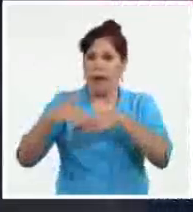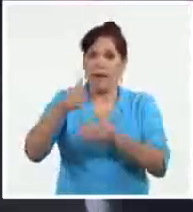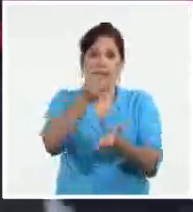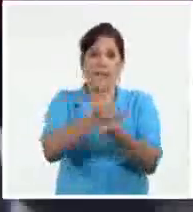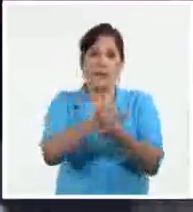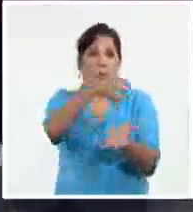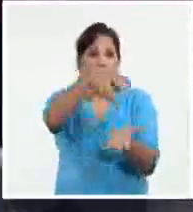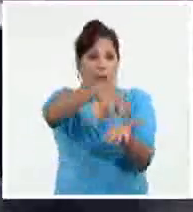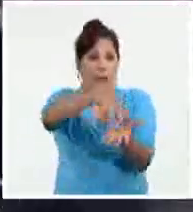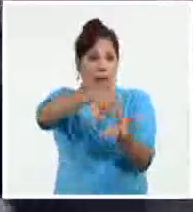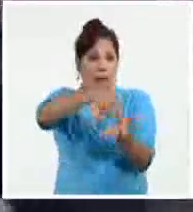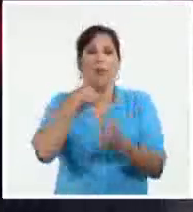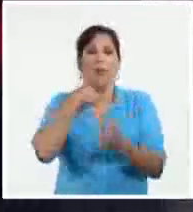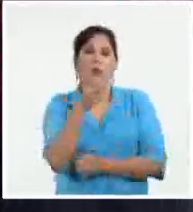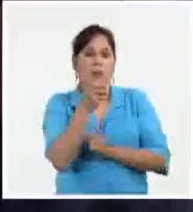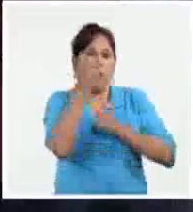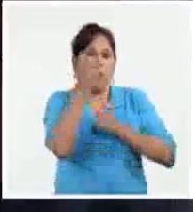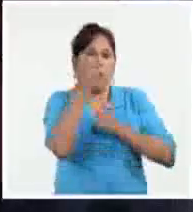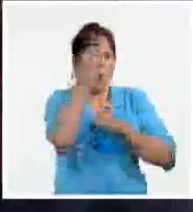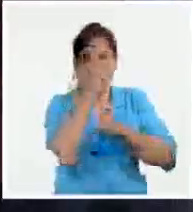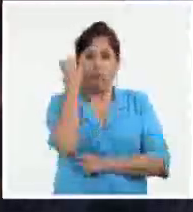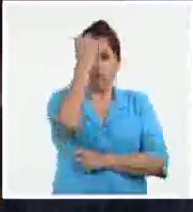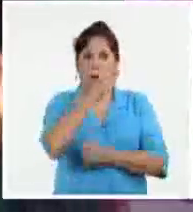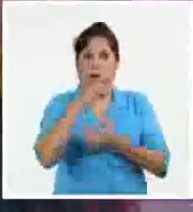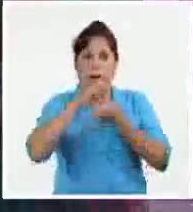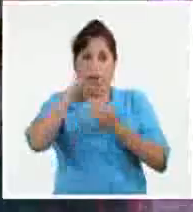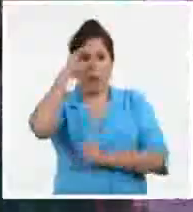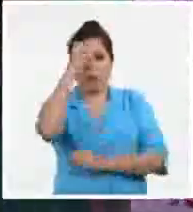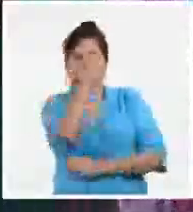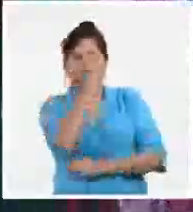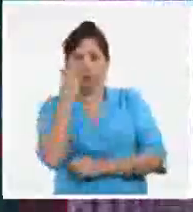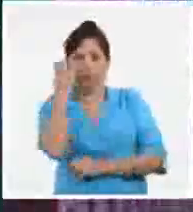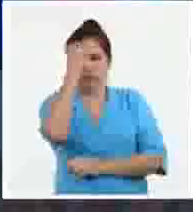Lima y la policía respondió con gases lacrimógenos.